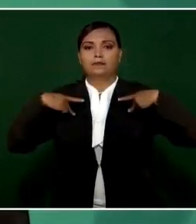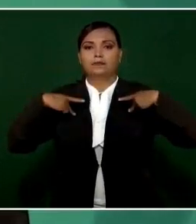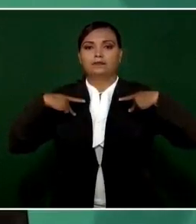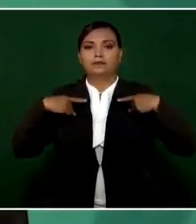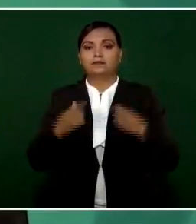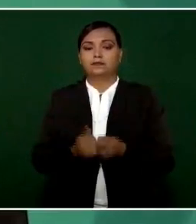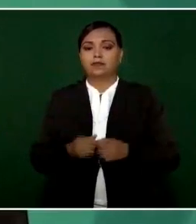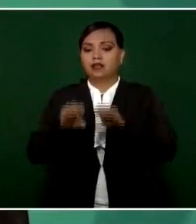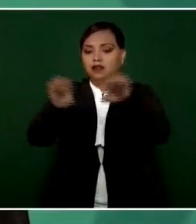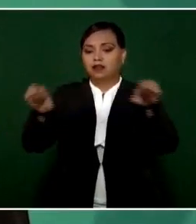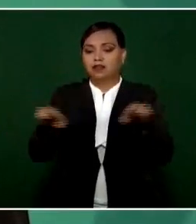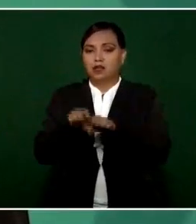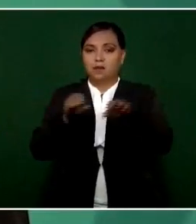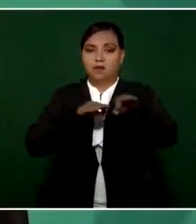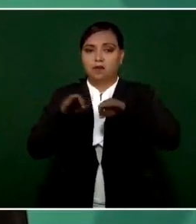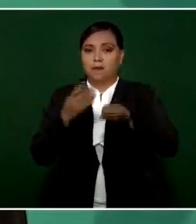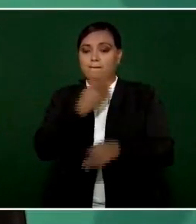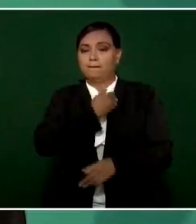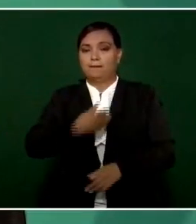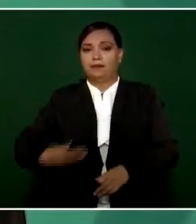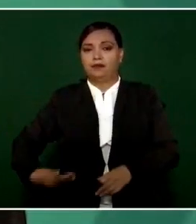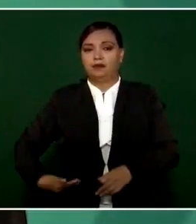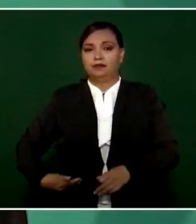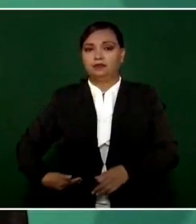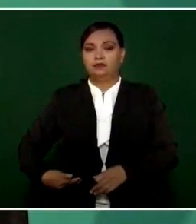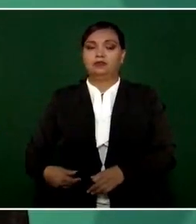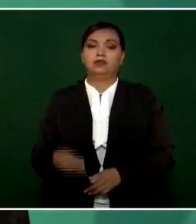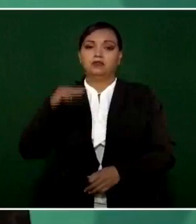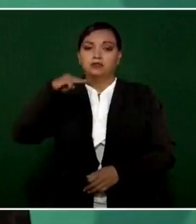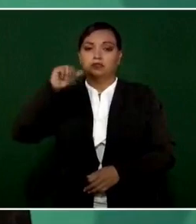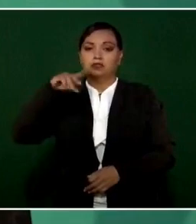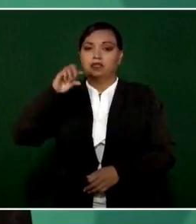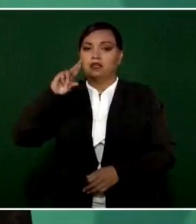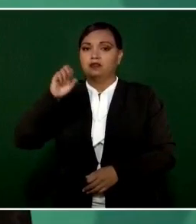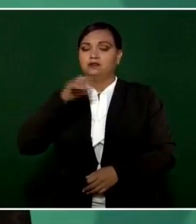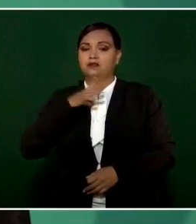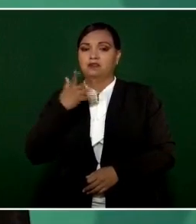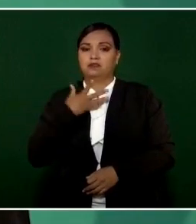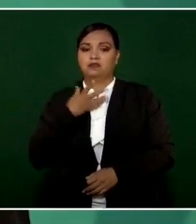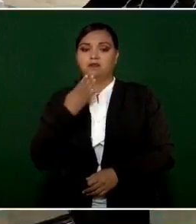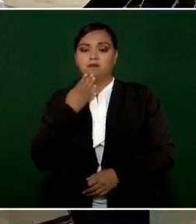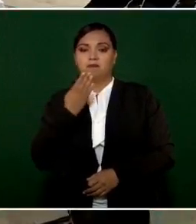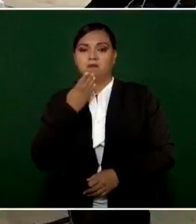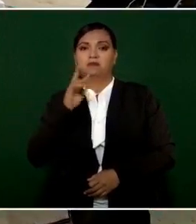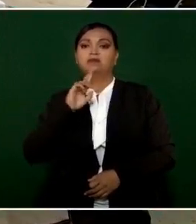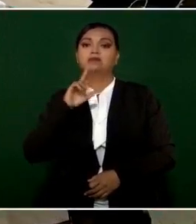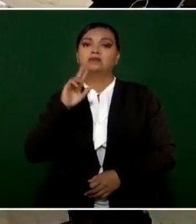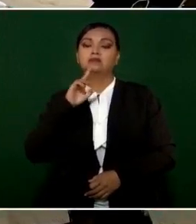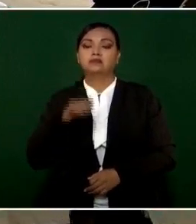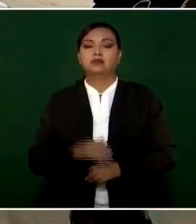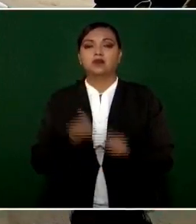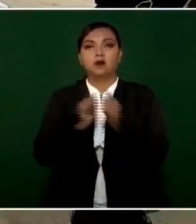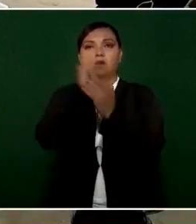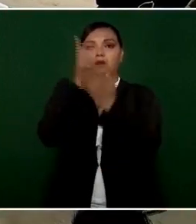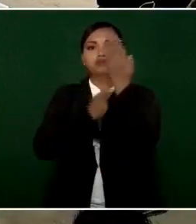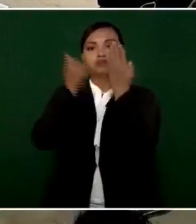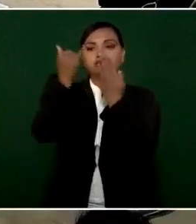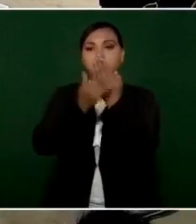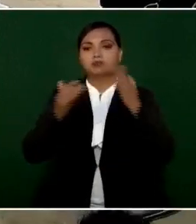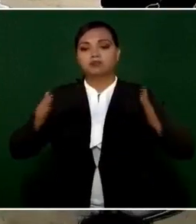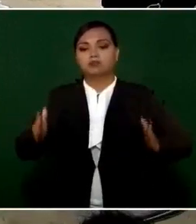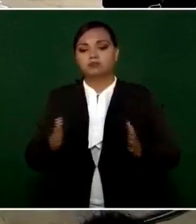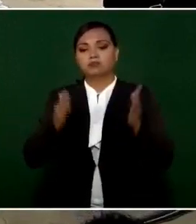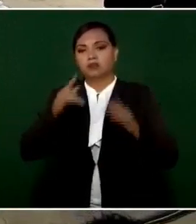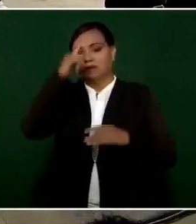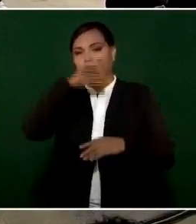gabinete del presidente Andrés Manuel López Obrador han dado excelentes resultados en la gestión de proyectos para